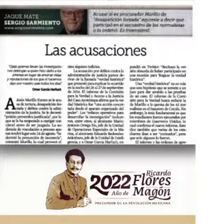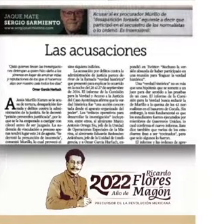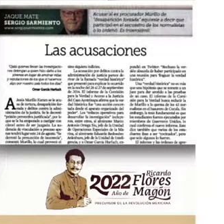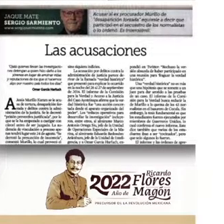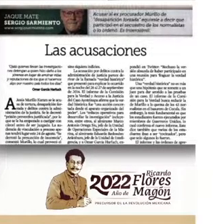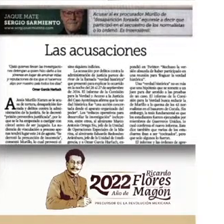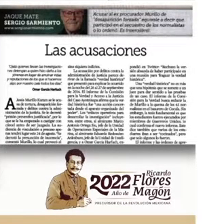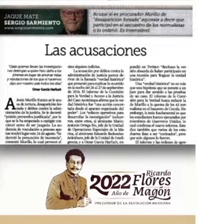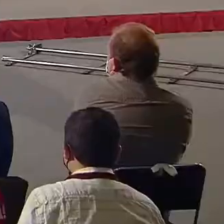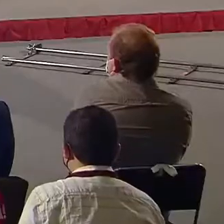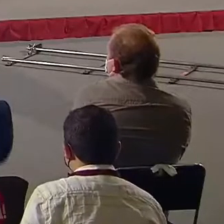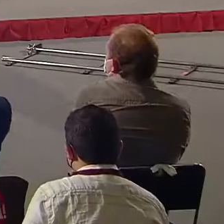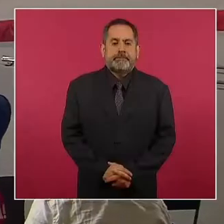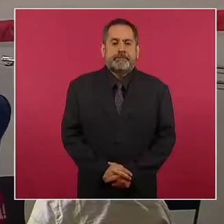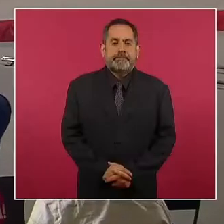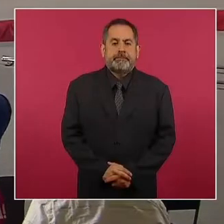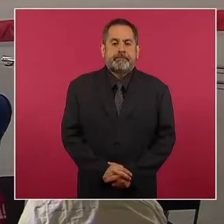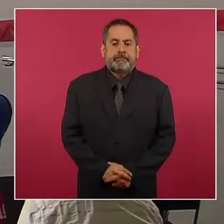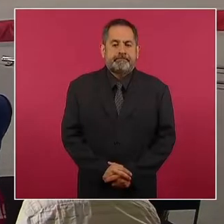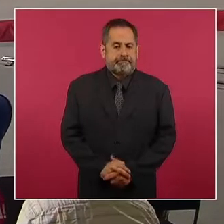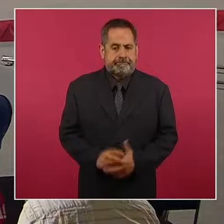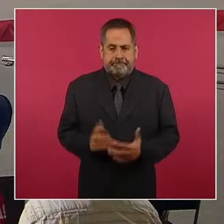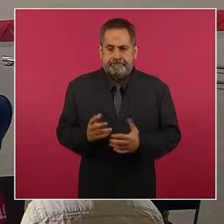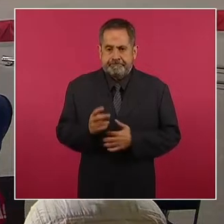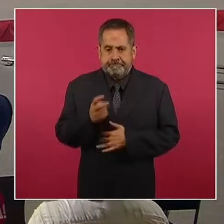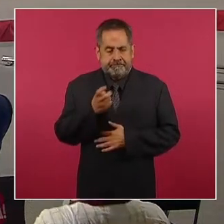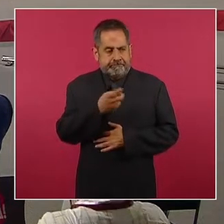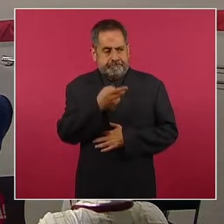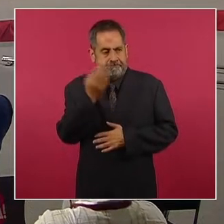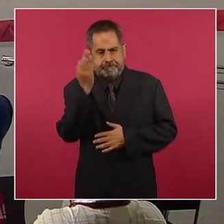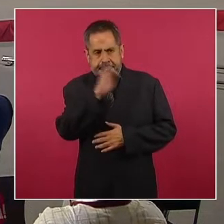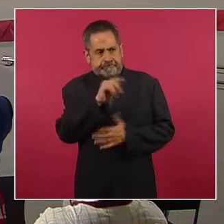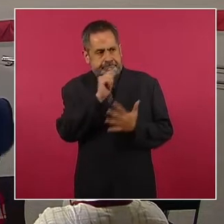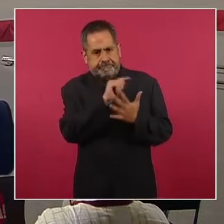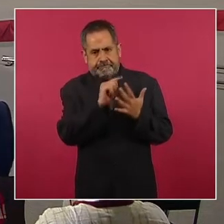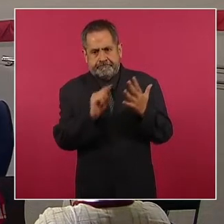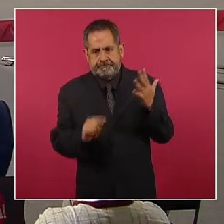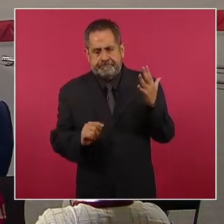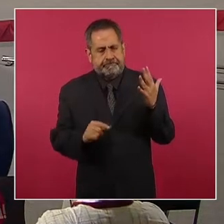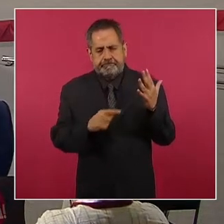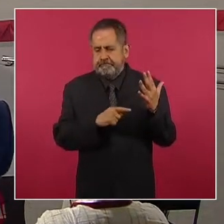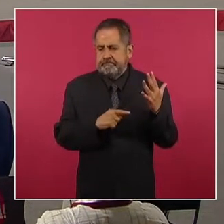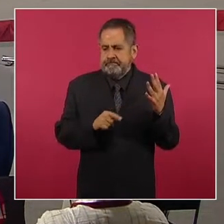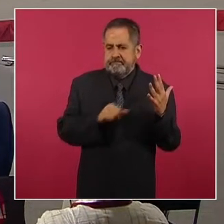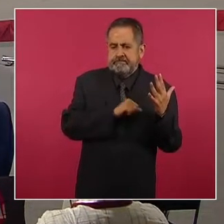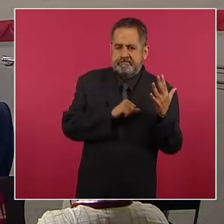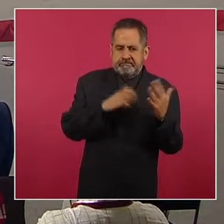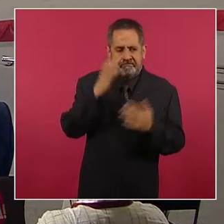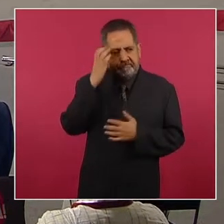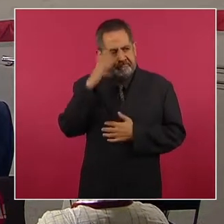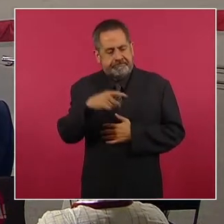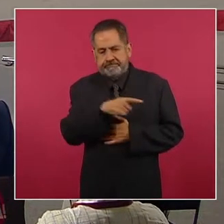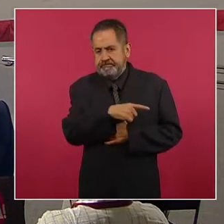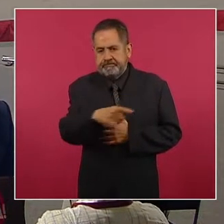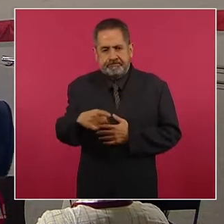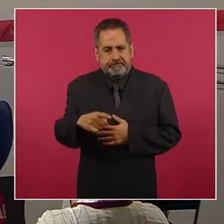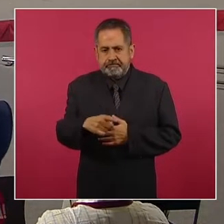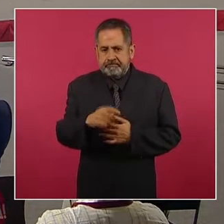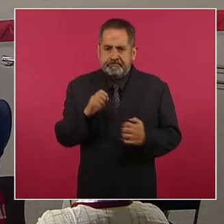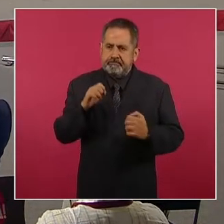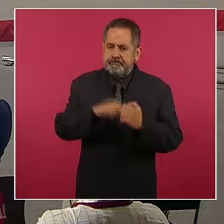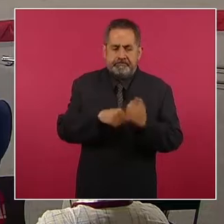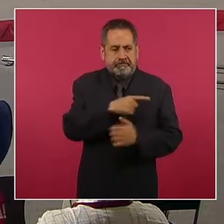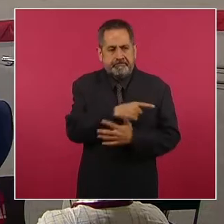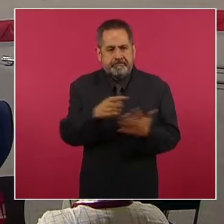lo cual es falso y denota mezquindad y crueldad. Tras los hechos